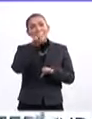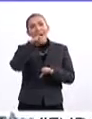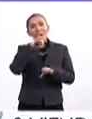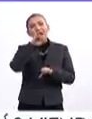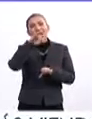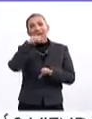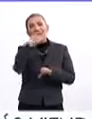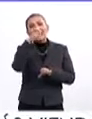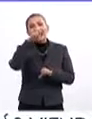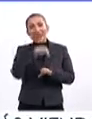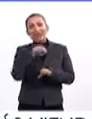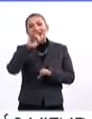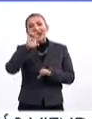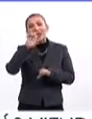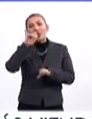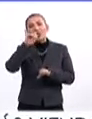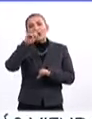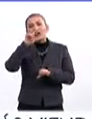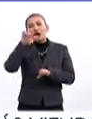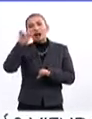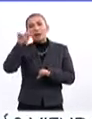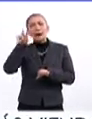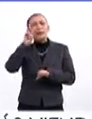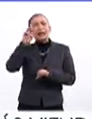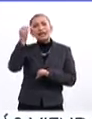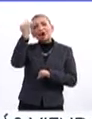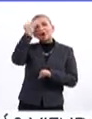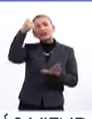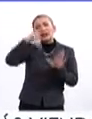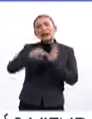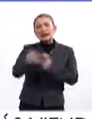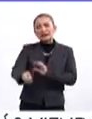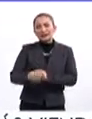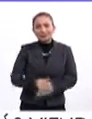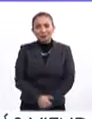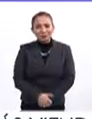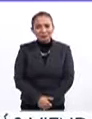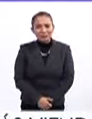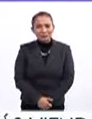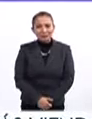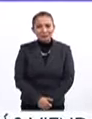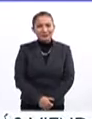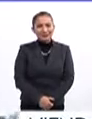Education Lab propone. Vamos a conocer más al respecto de este trabajo.